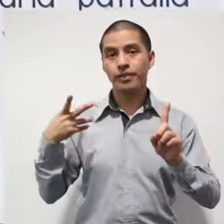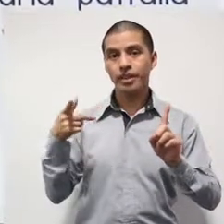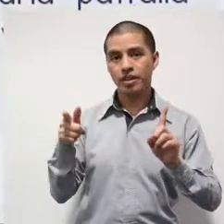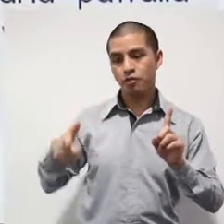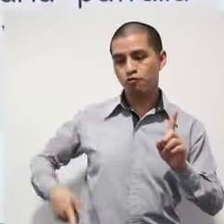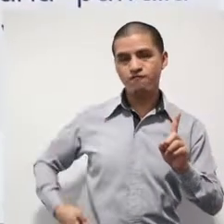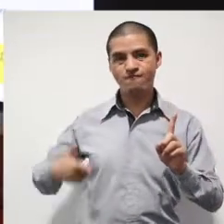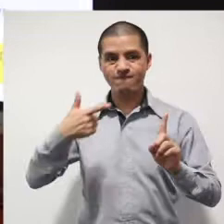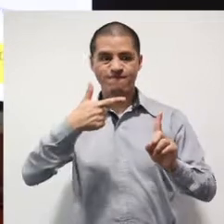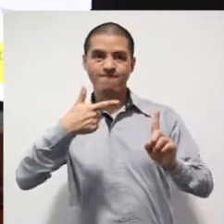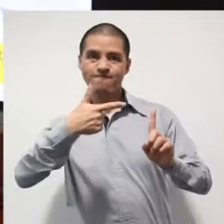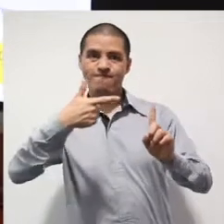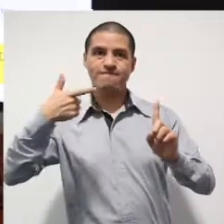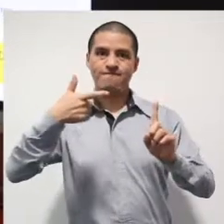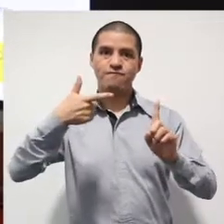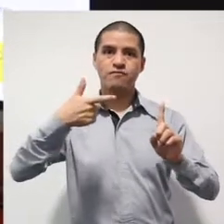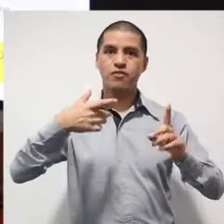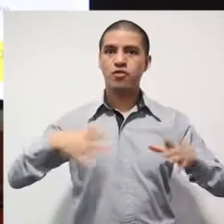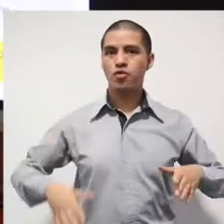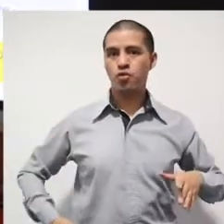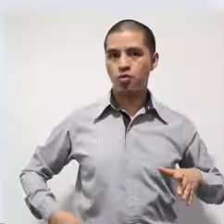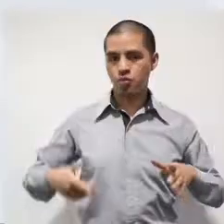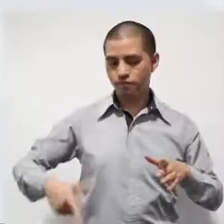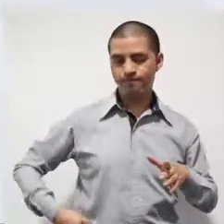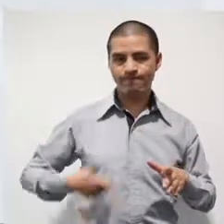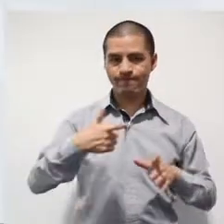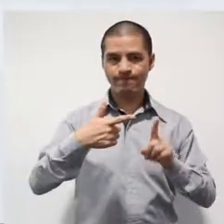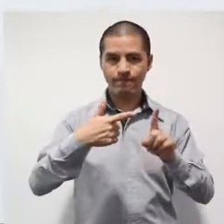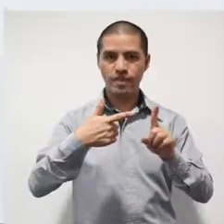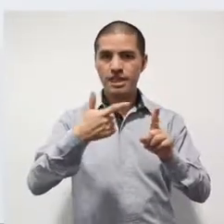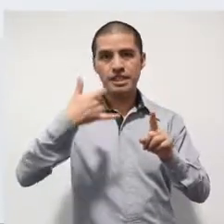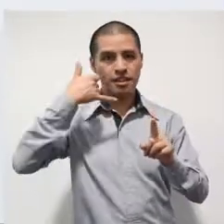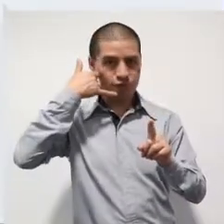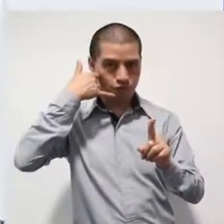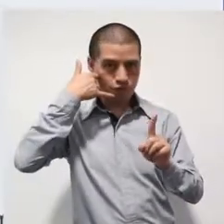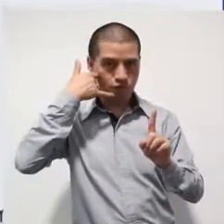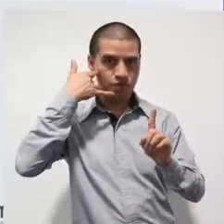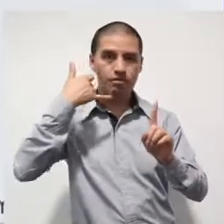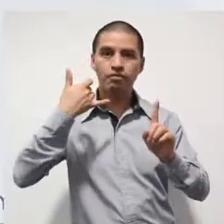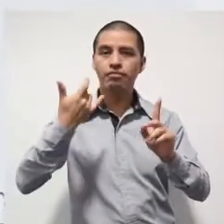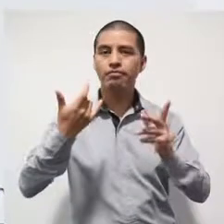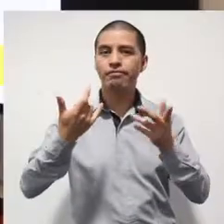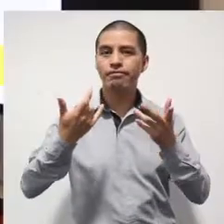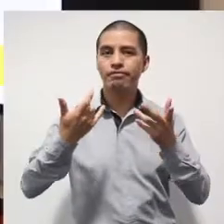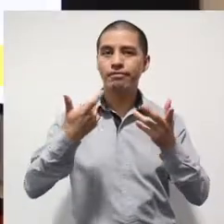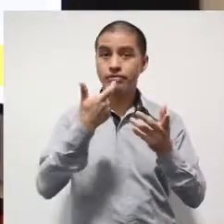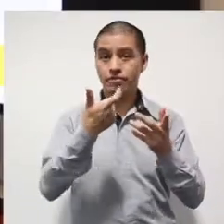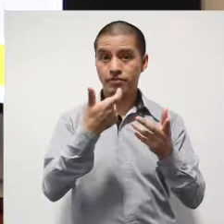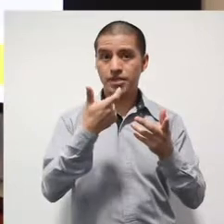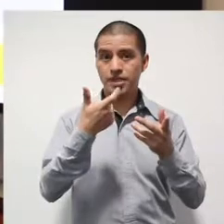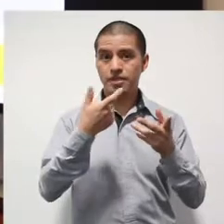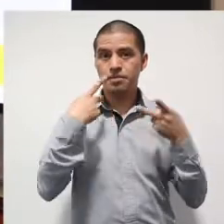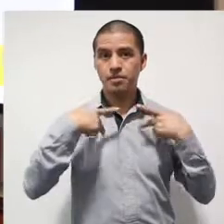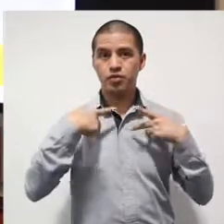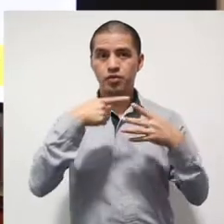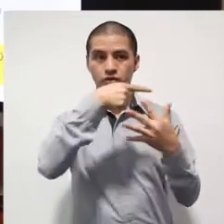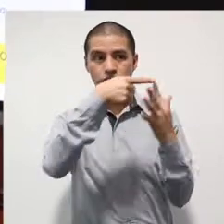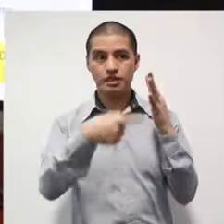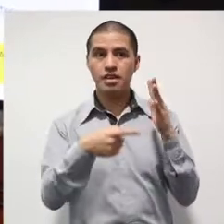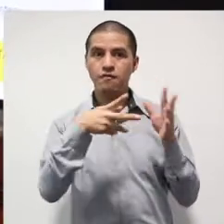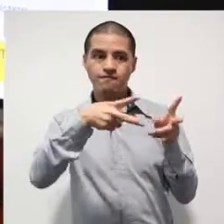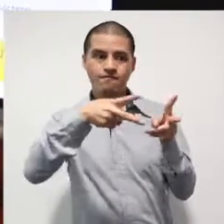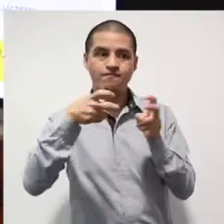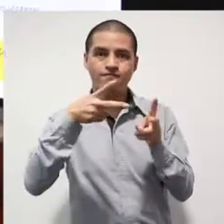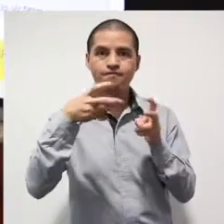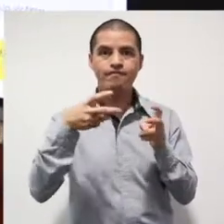réplica de arma de fuego que saca de entre sus ropas y desapodera de celulares y de dinero en efectivo a las